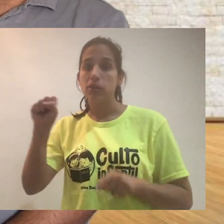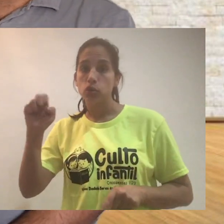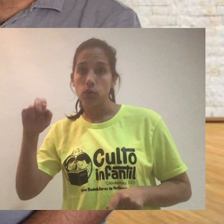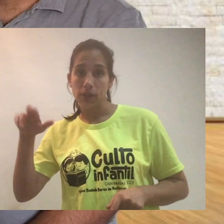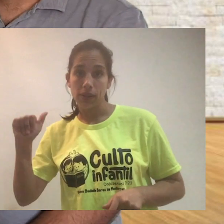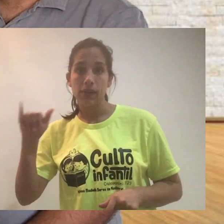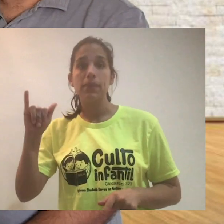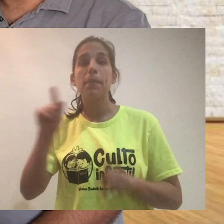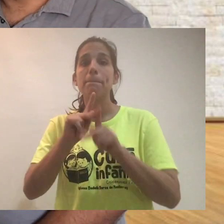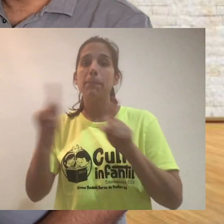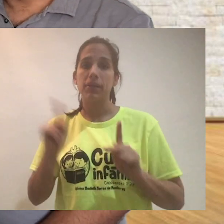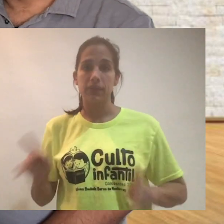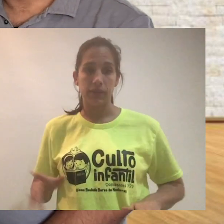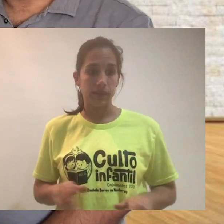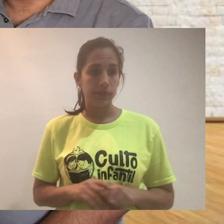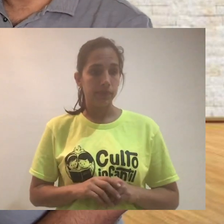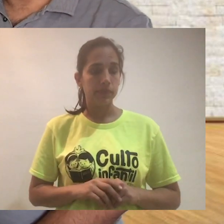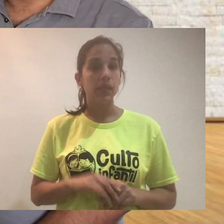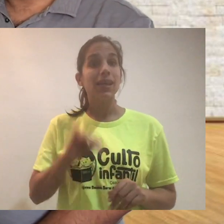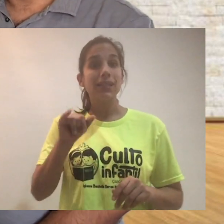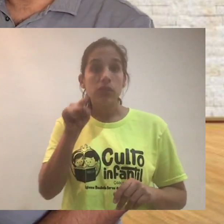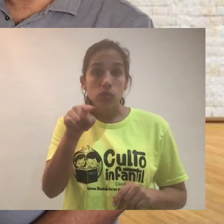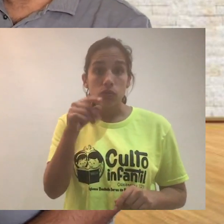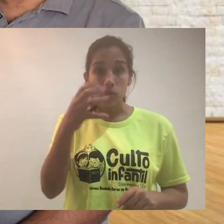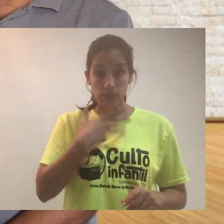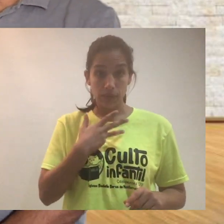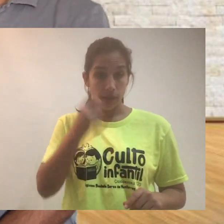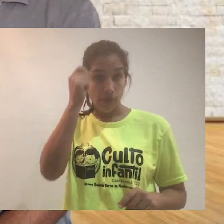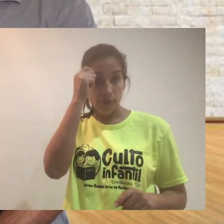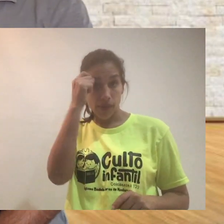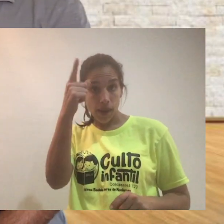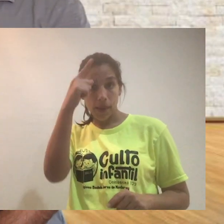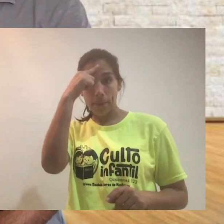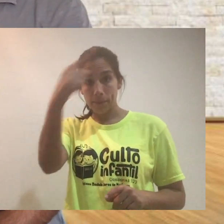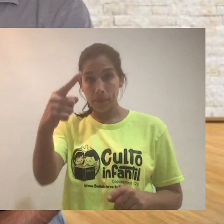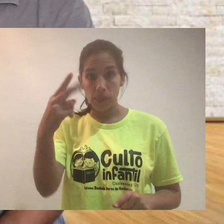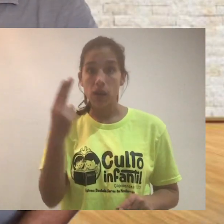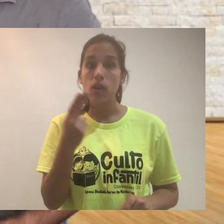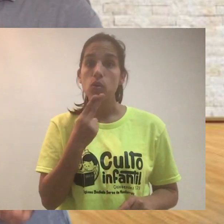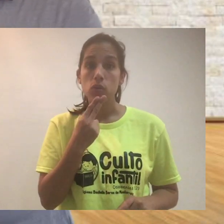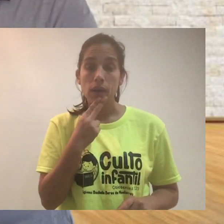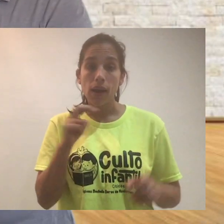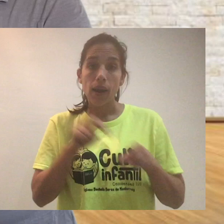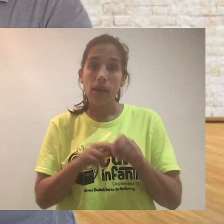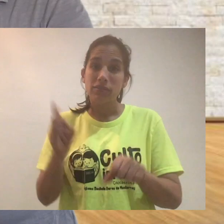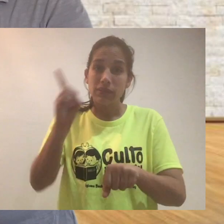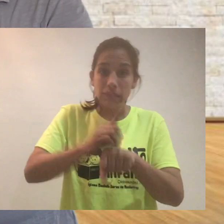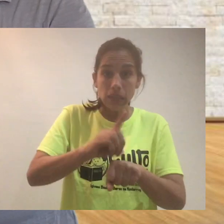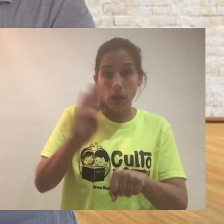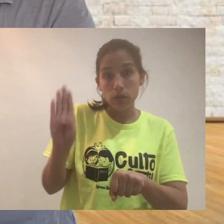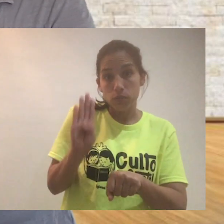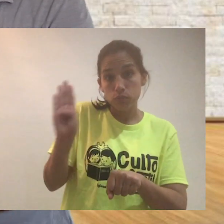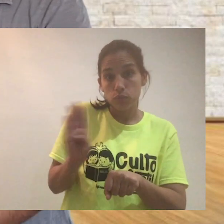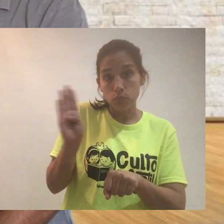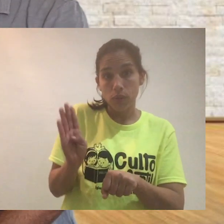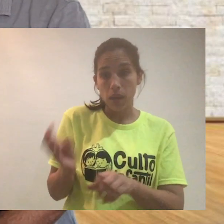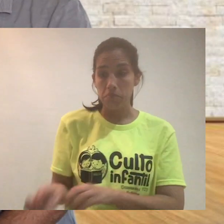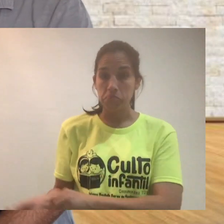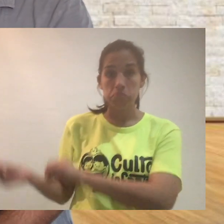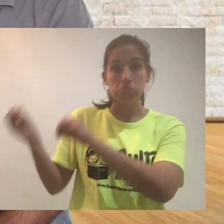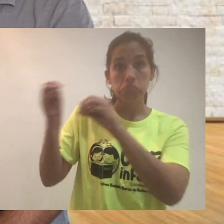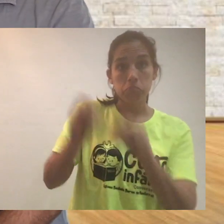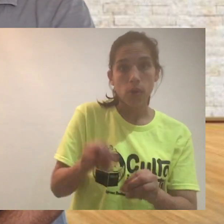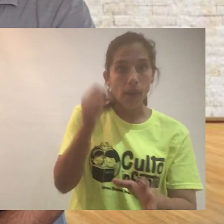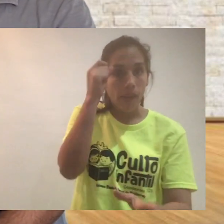y con paz. Si tienes alguna idea que pueda usar en Halloween, por favor, díganlo en los comentarios del video de la clase,